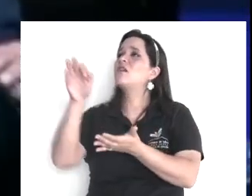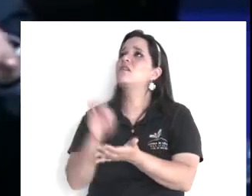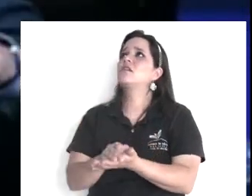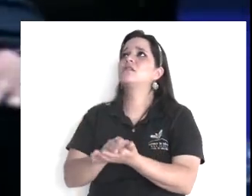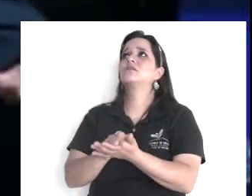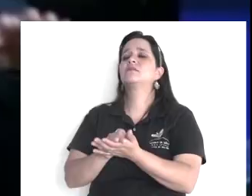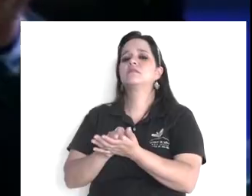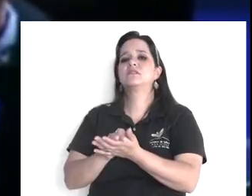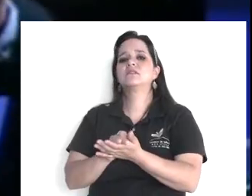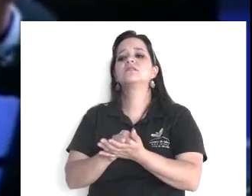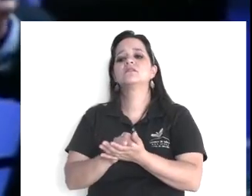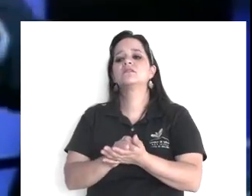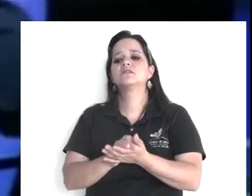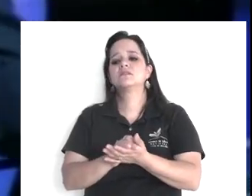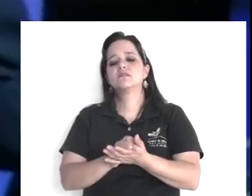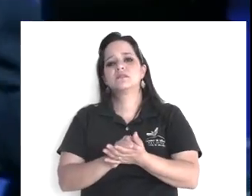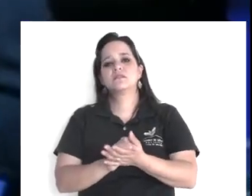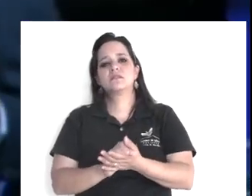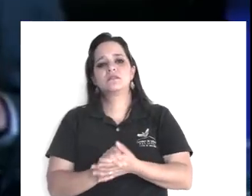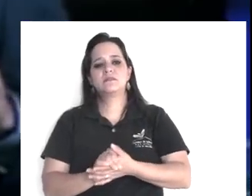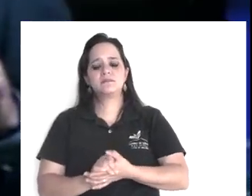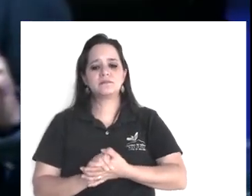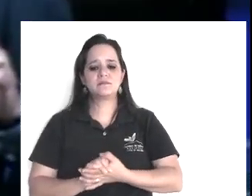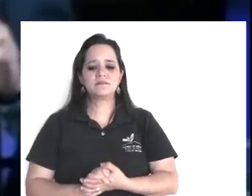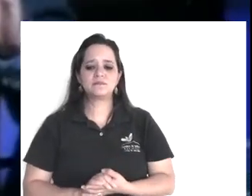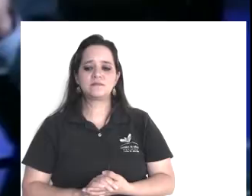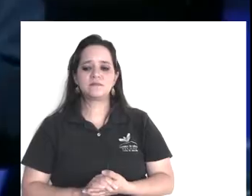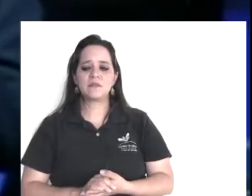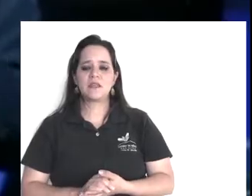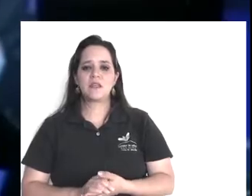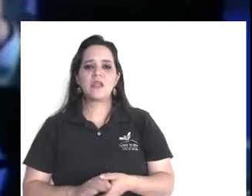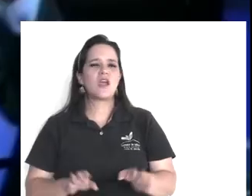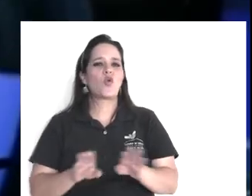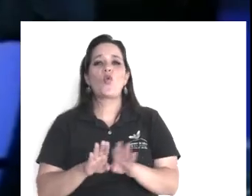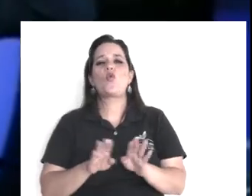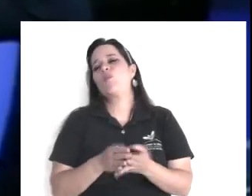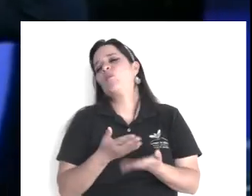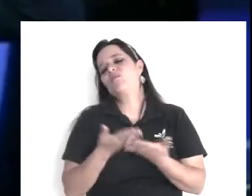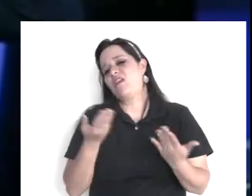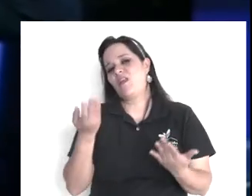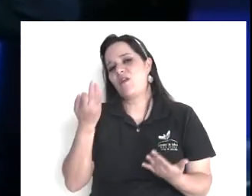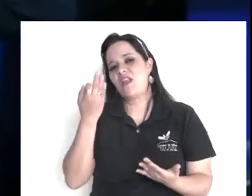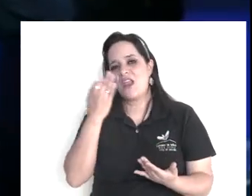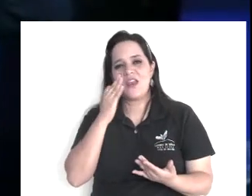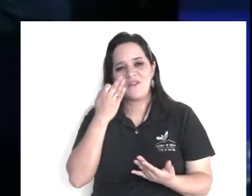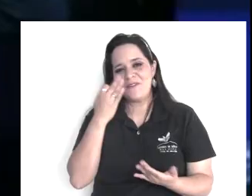tenían sus redes sociales, pero la antigüita, pero siempre, así como Nicodemo,